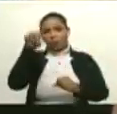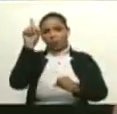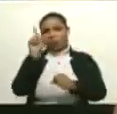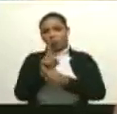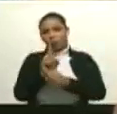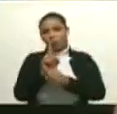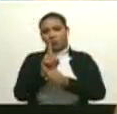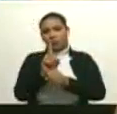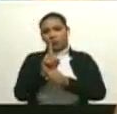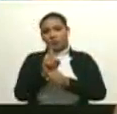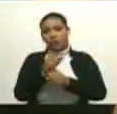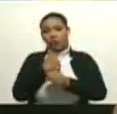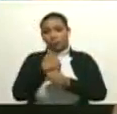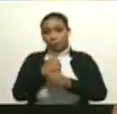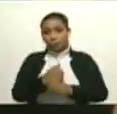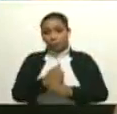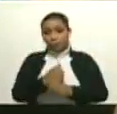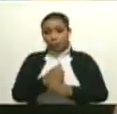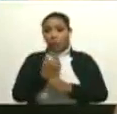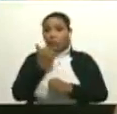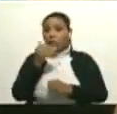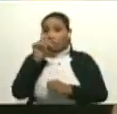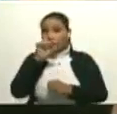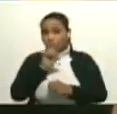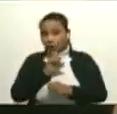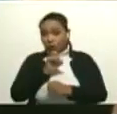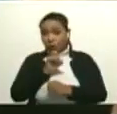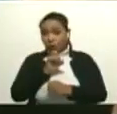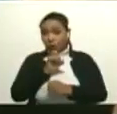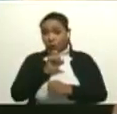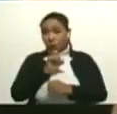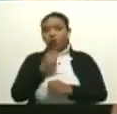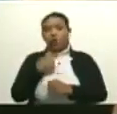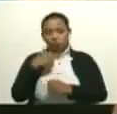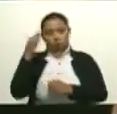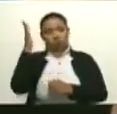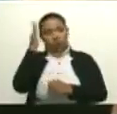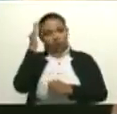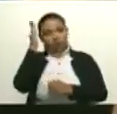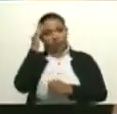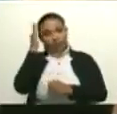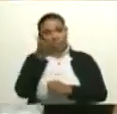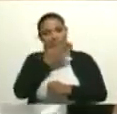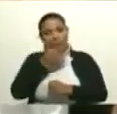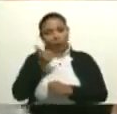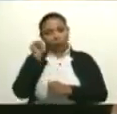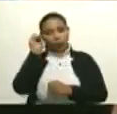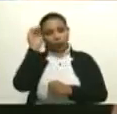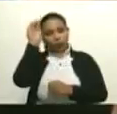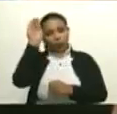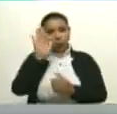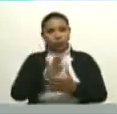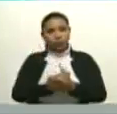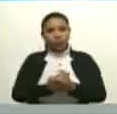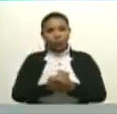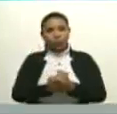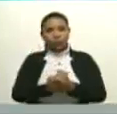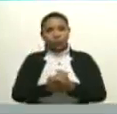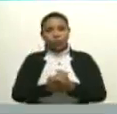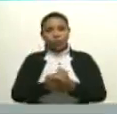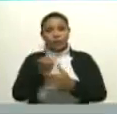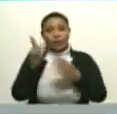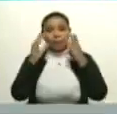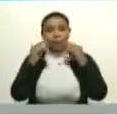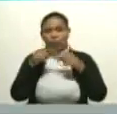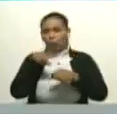y espero que el año que viene, espero no, sé que va a ser mejor y así, una experiencia única.